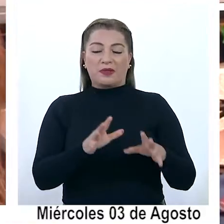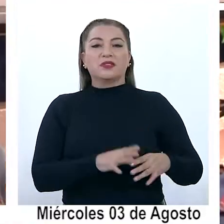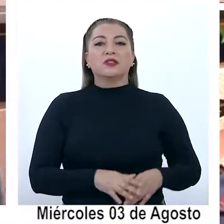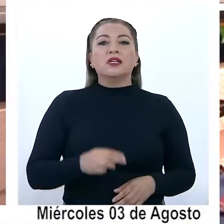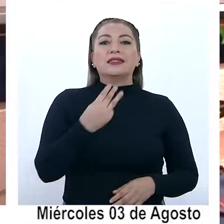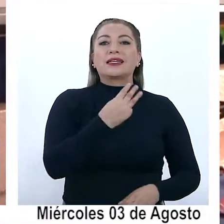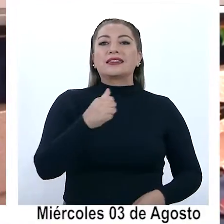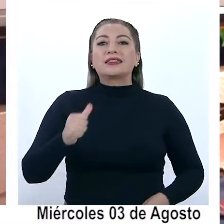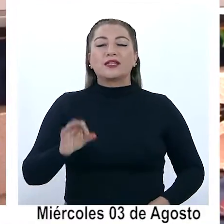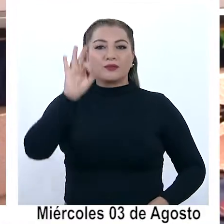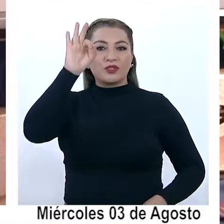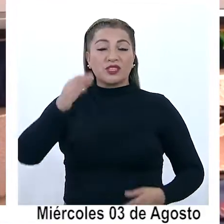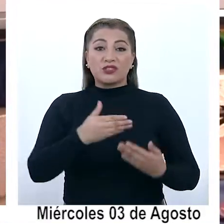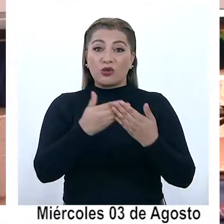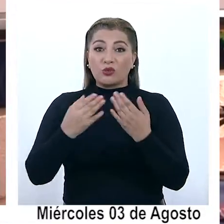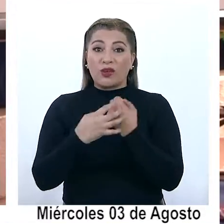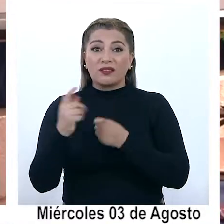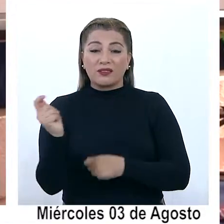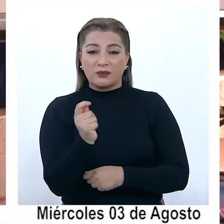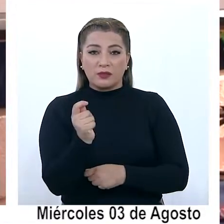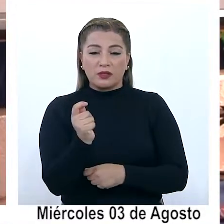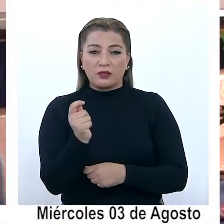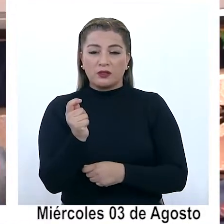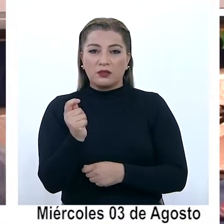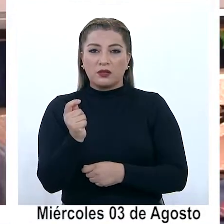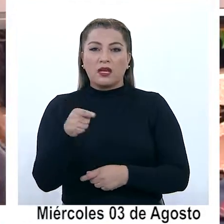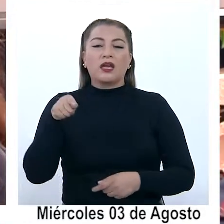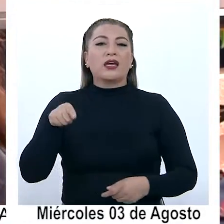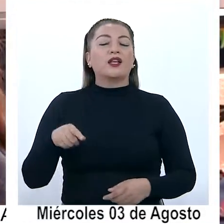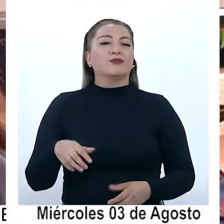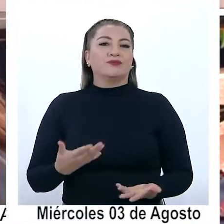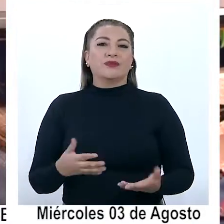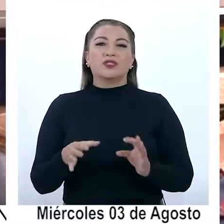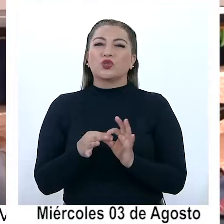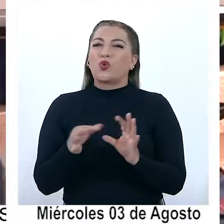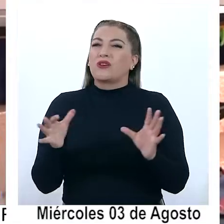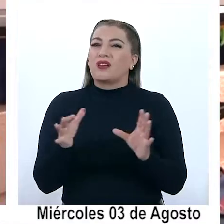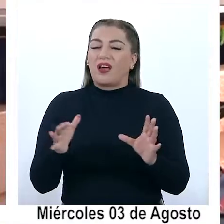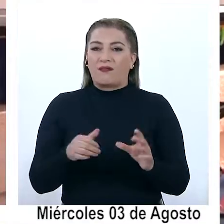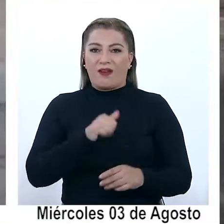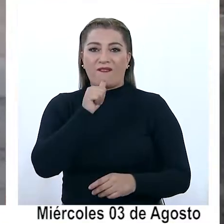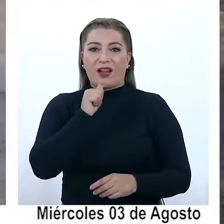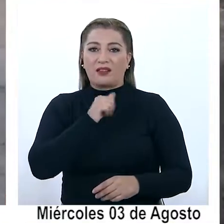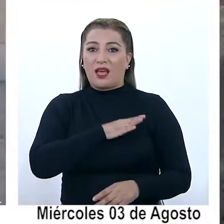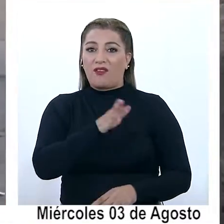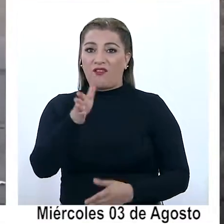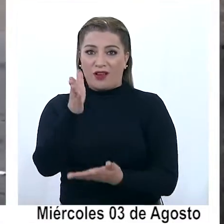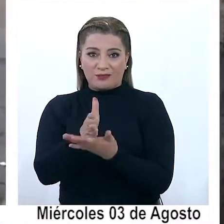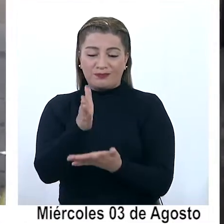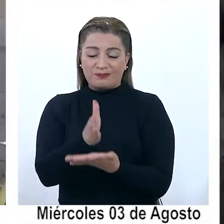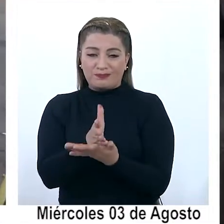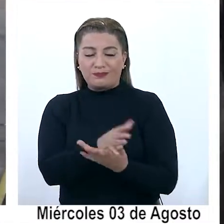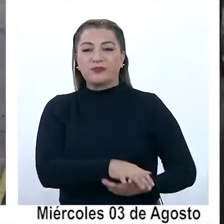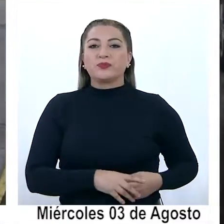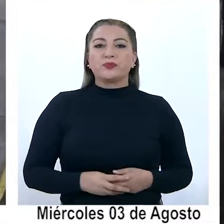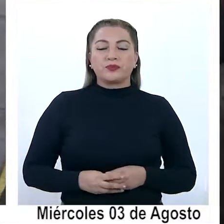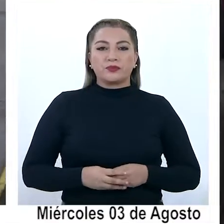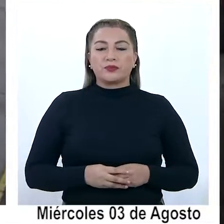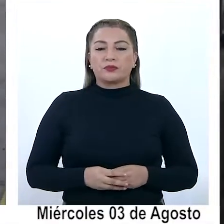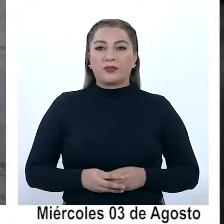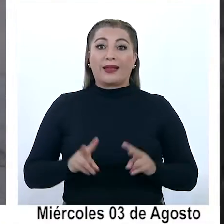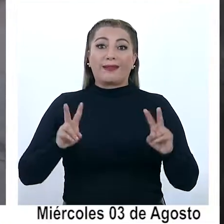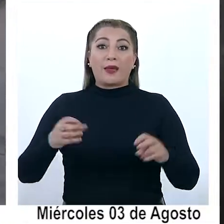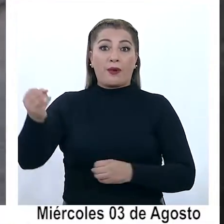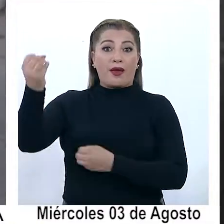el 36% de los estudiantes está dentro de esta cifra que llamamos grave, ¿cierto?, de inasistencia. Los